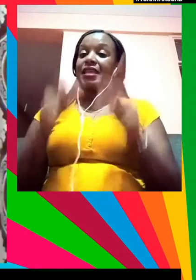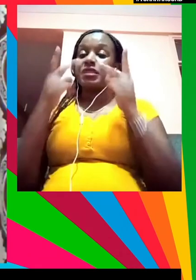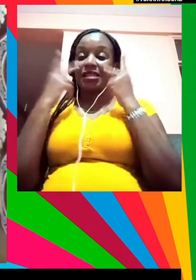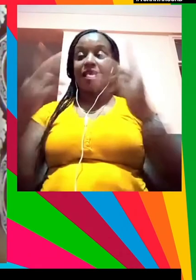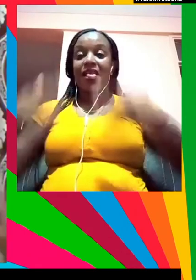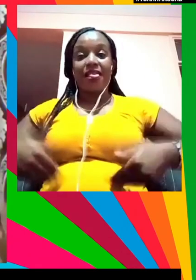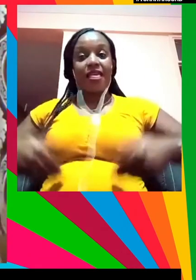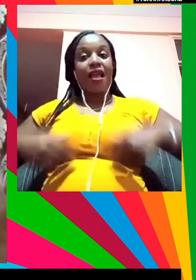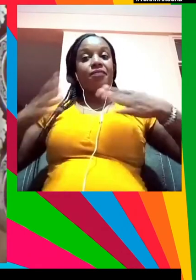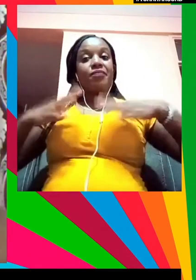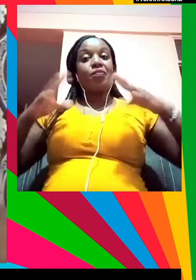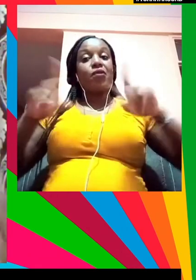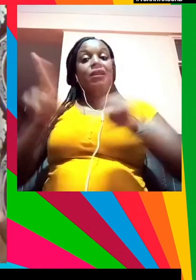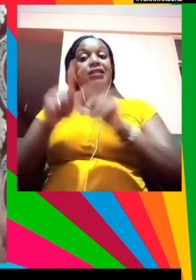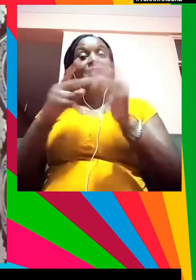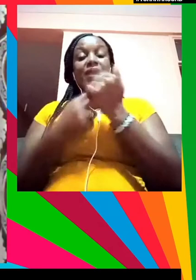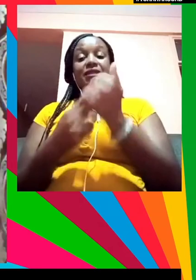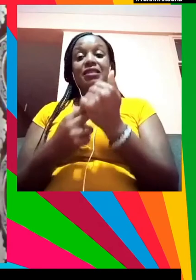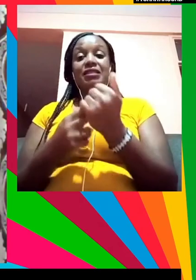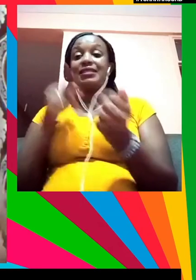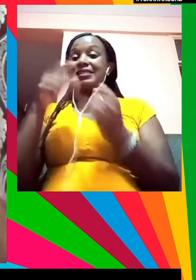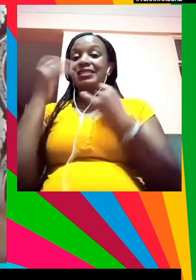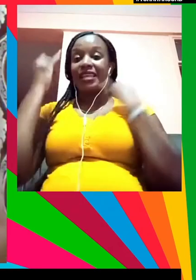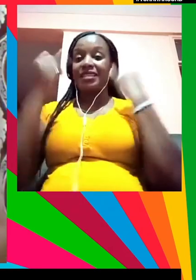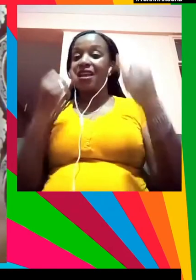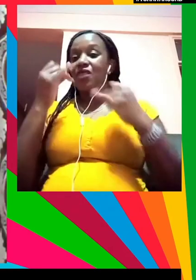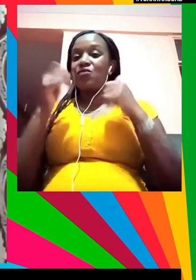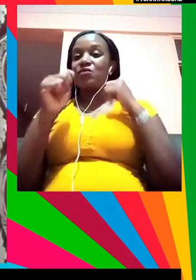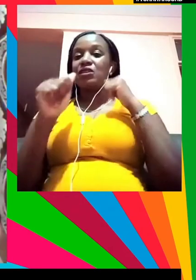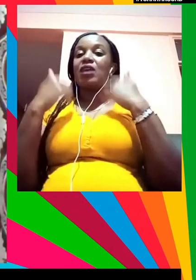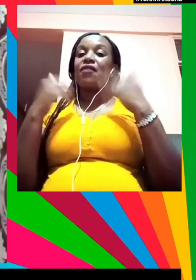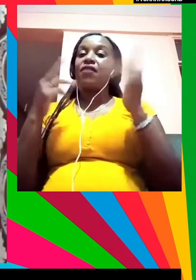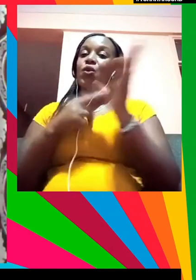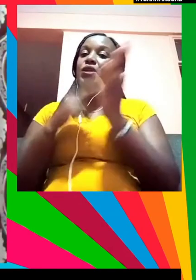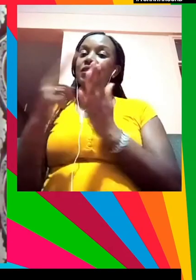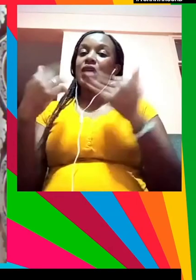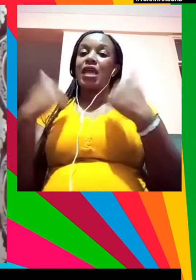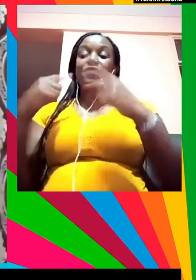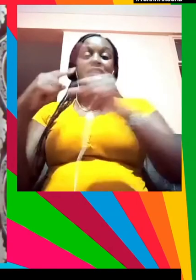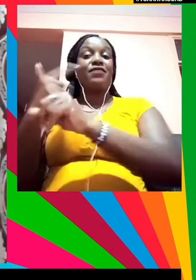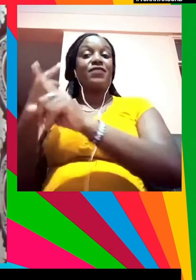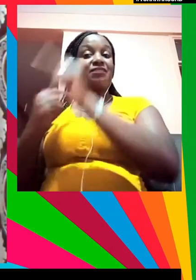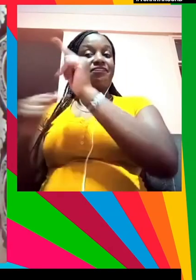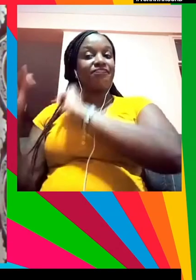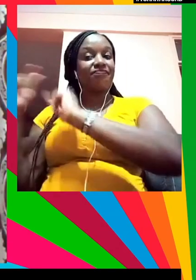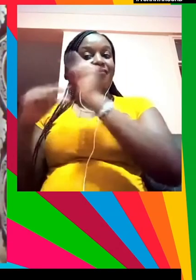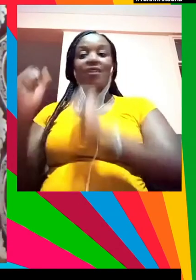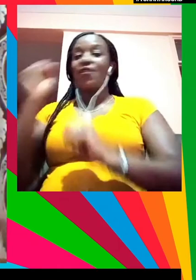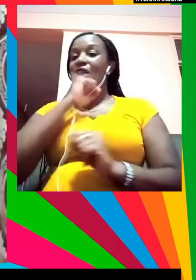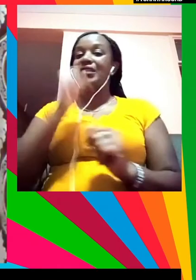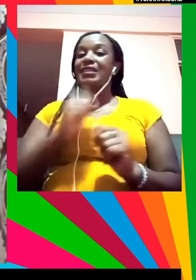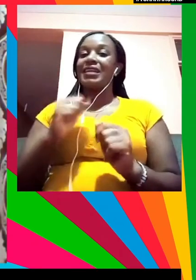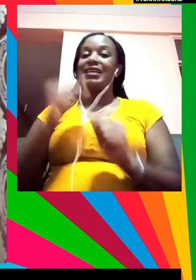la gente como socios esta es la idea que tenemos y las diferentes generaciones que